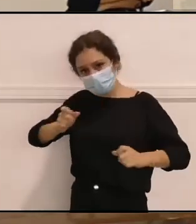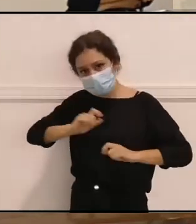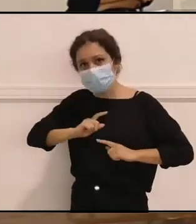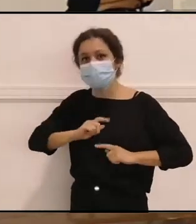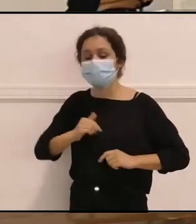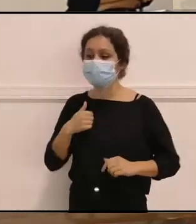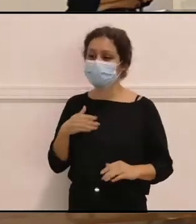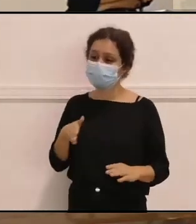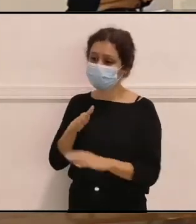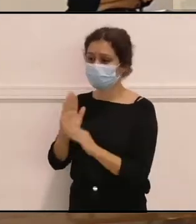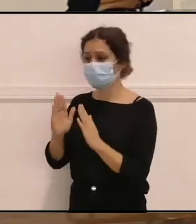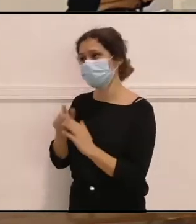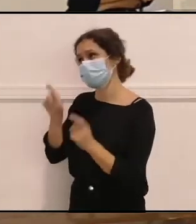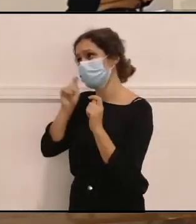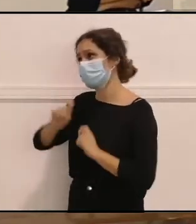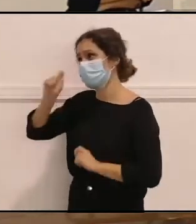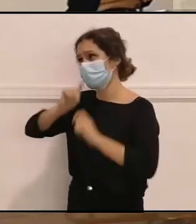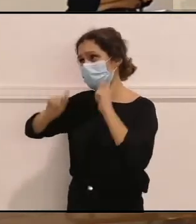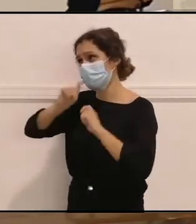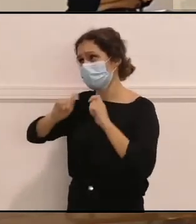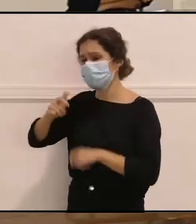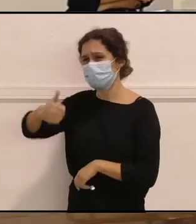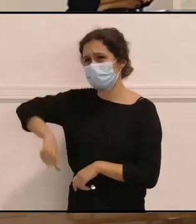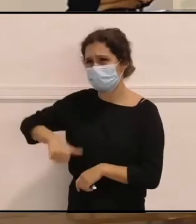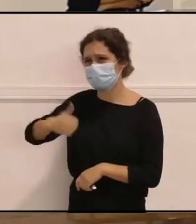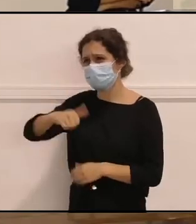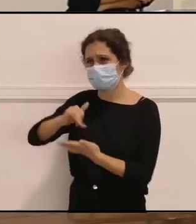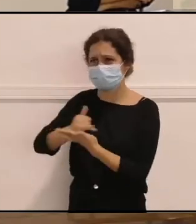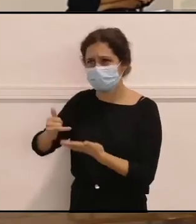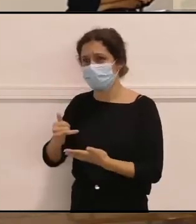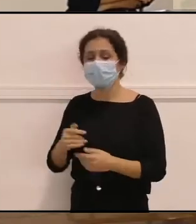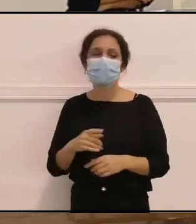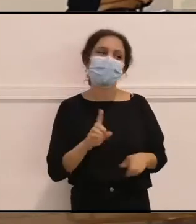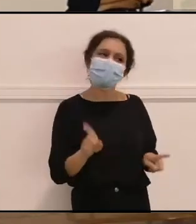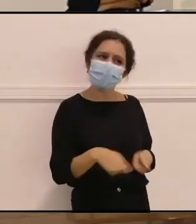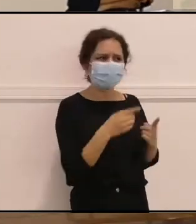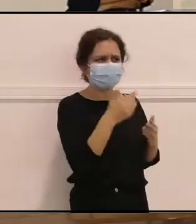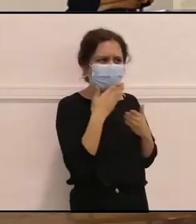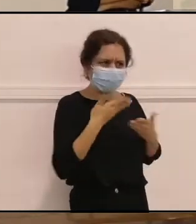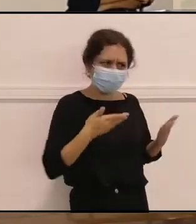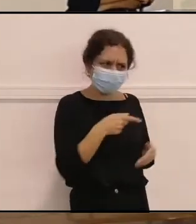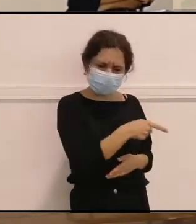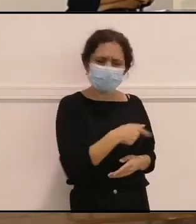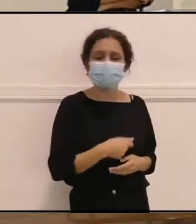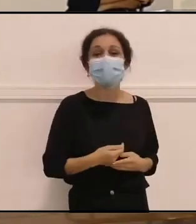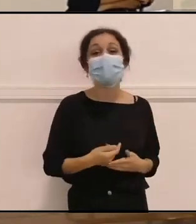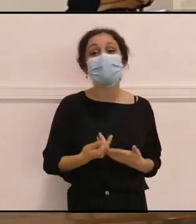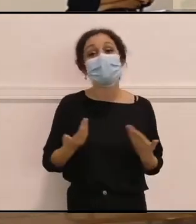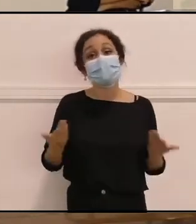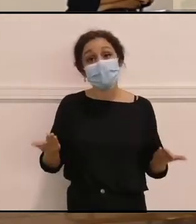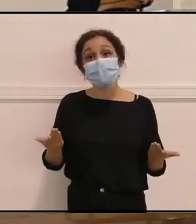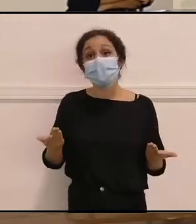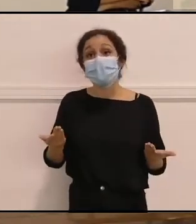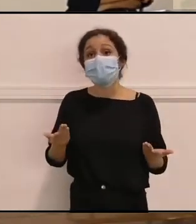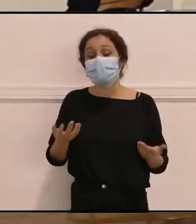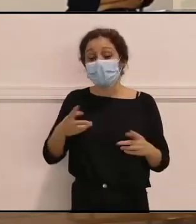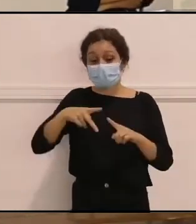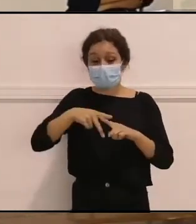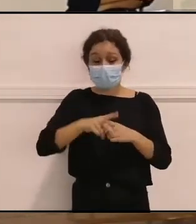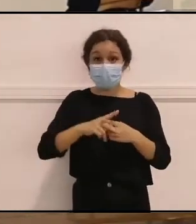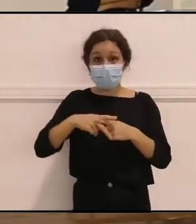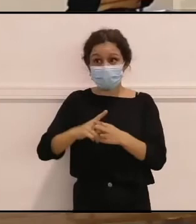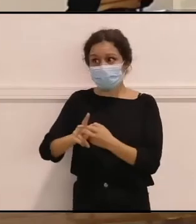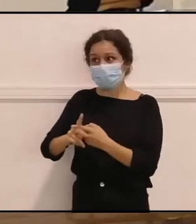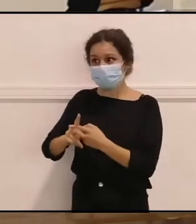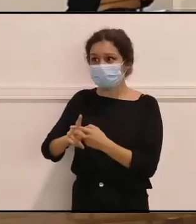llegaba llorando, ay, mami, que es que he suspendido, ¿no? No pasa nada, yo confío en ti, ¿no? Y quizás sin las herramientas que